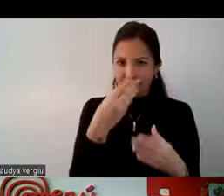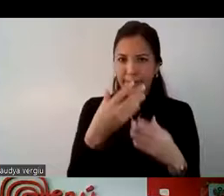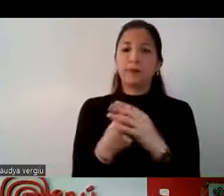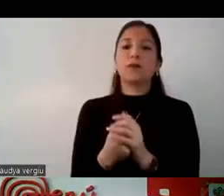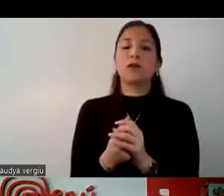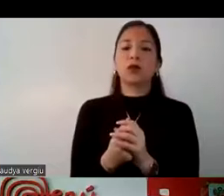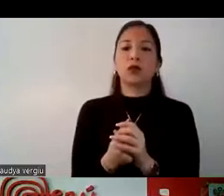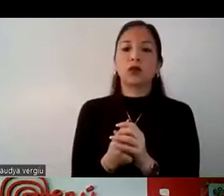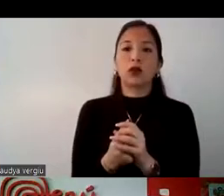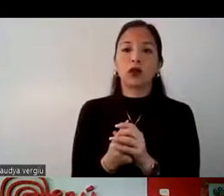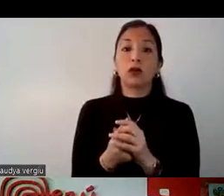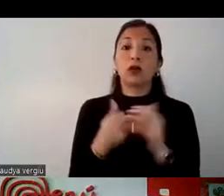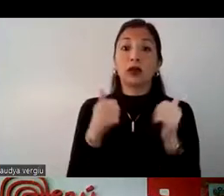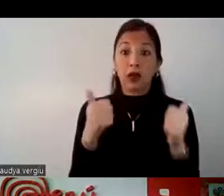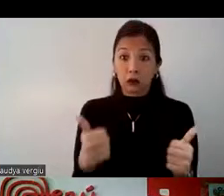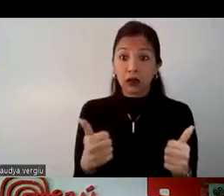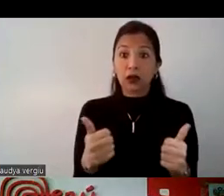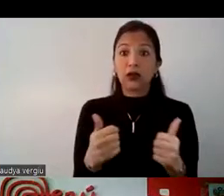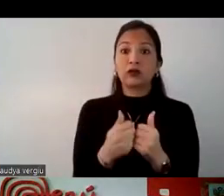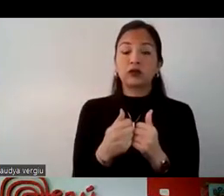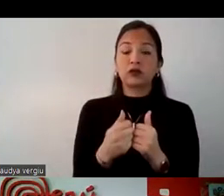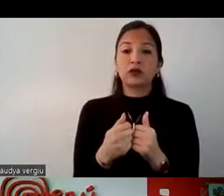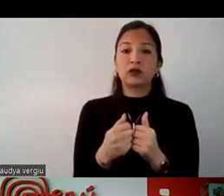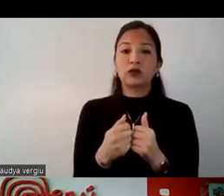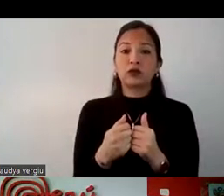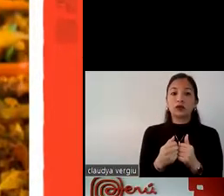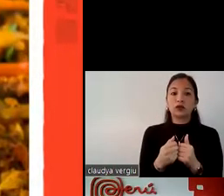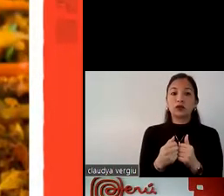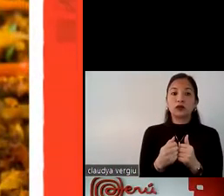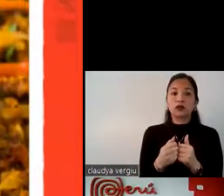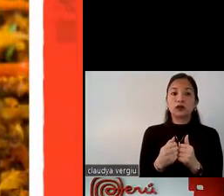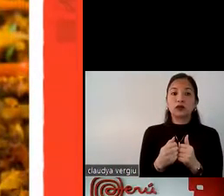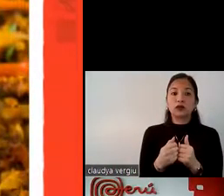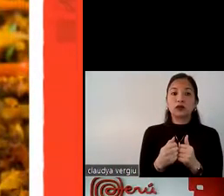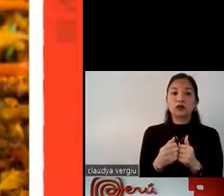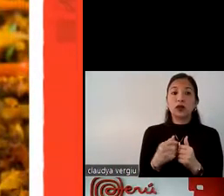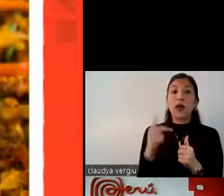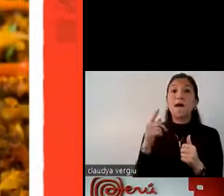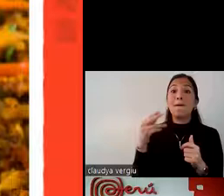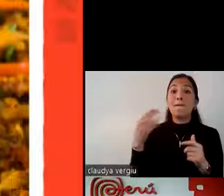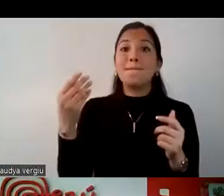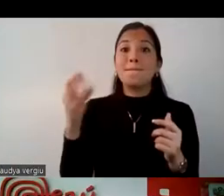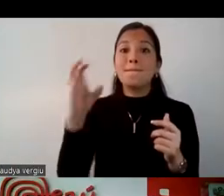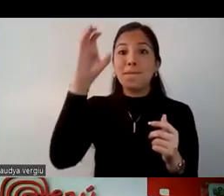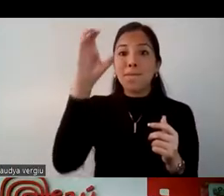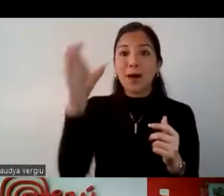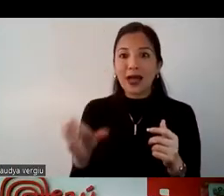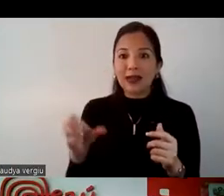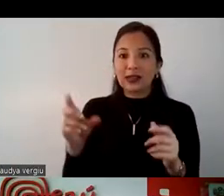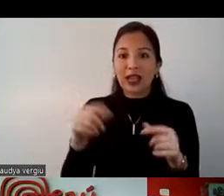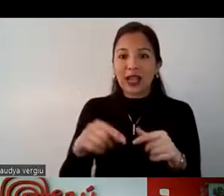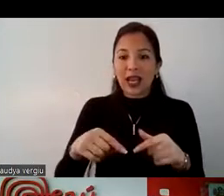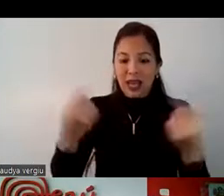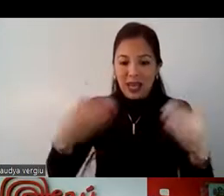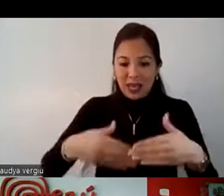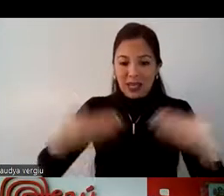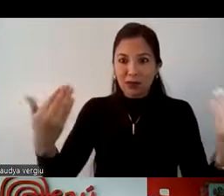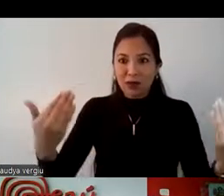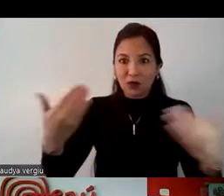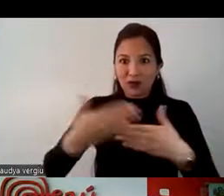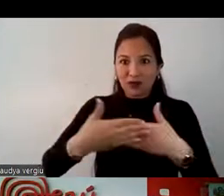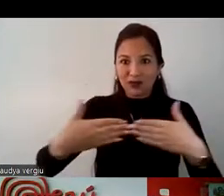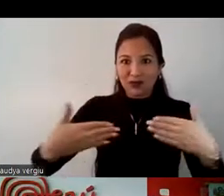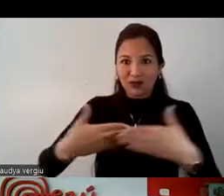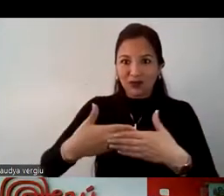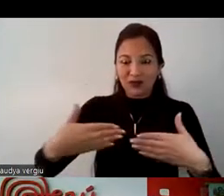Hemos tenido también la suerte de que, pues, al ser un país limítrofe, tenemos la llegada de muchos, de